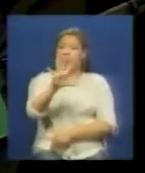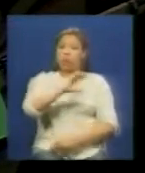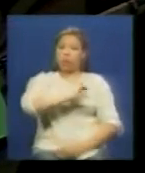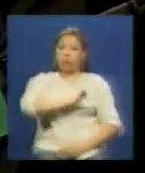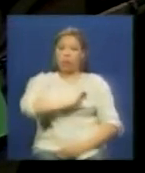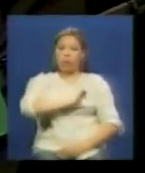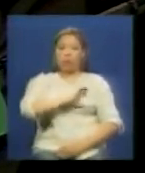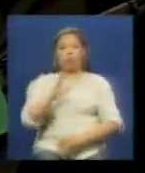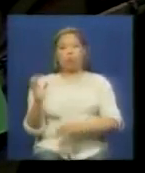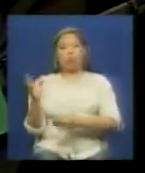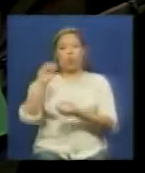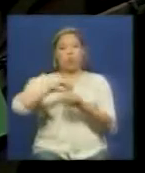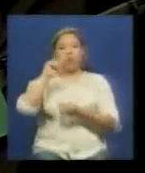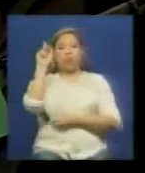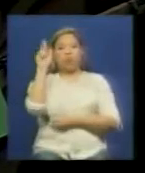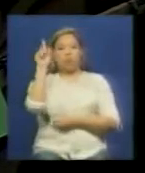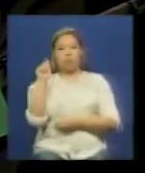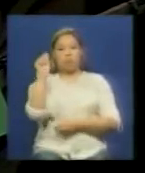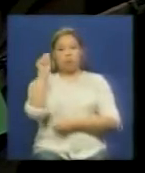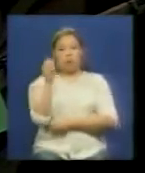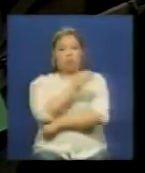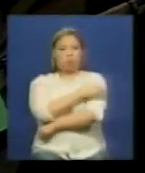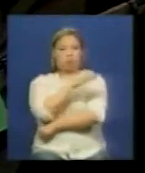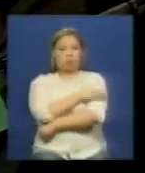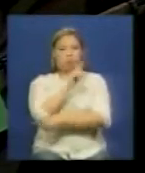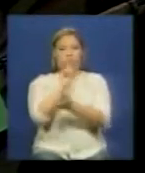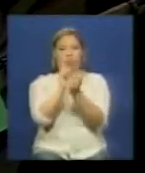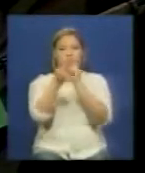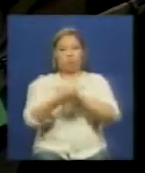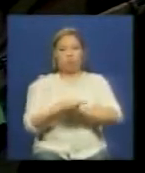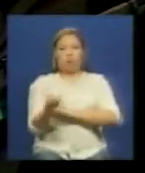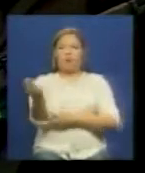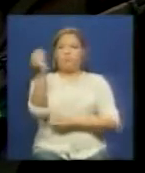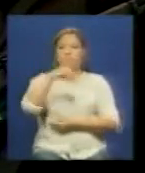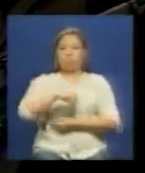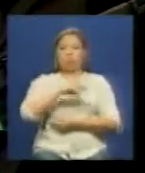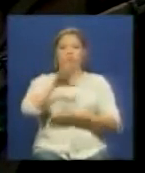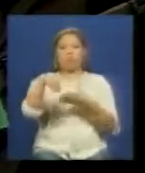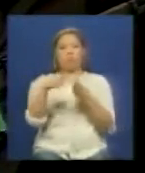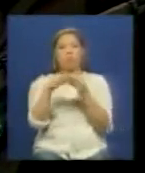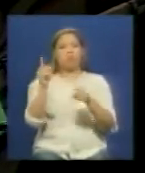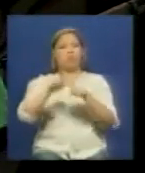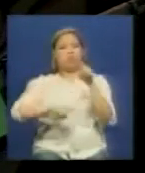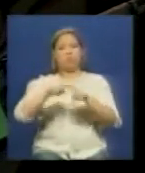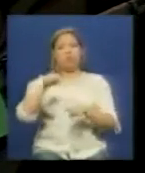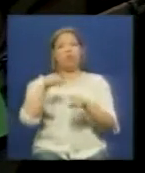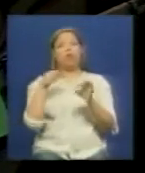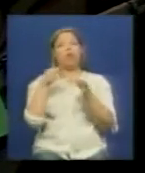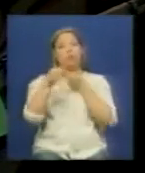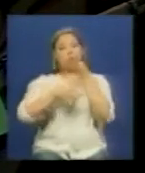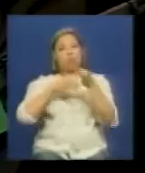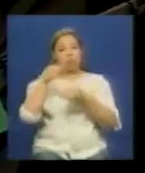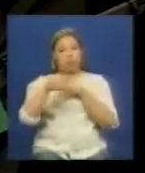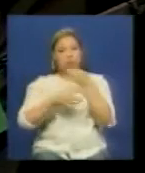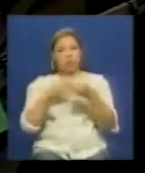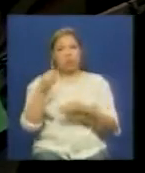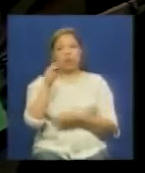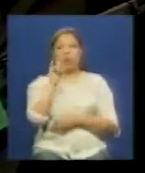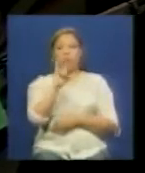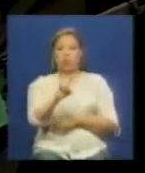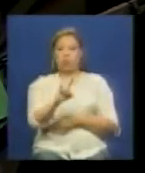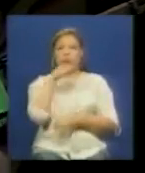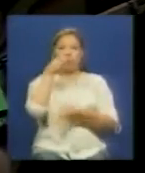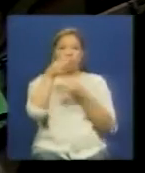monta a la derecha en la asamblea nacional con una mayoría calificada que pueda hacer y deshacer un montón de cosas que lo hablamos el día lunes